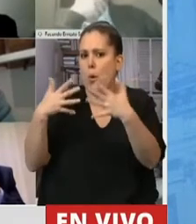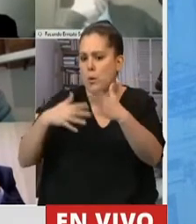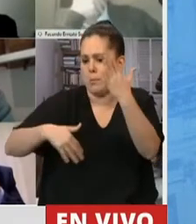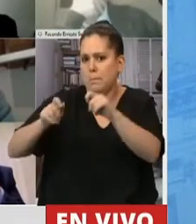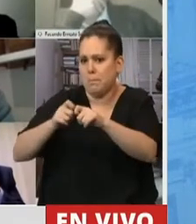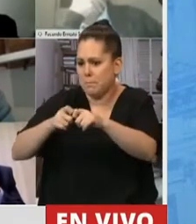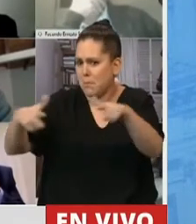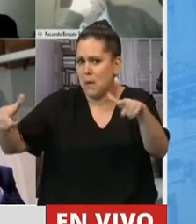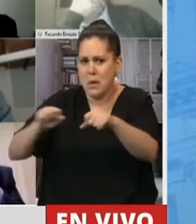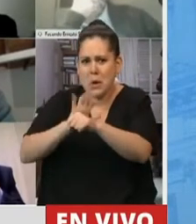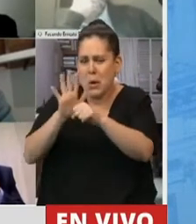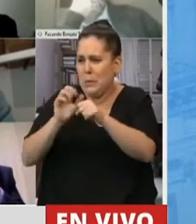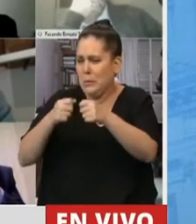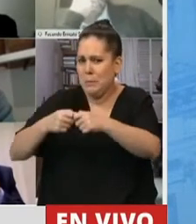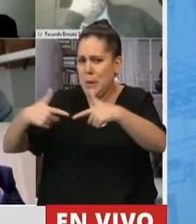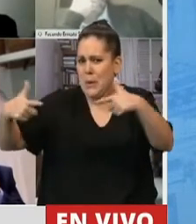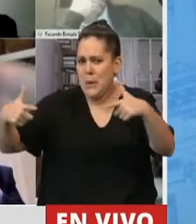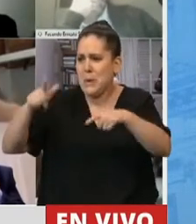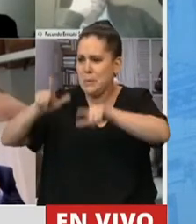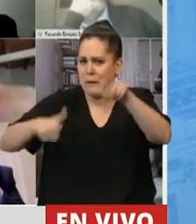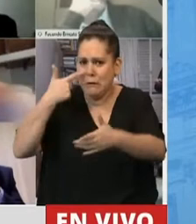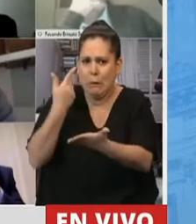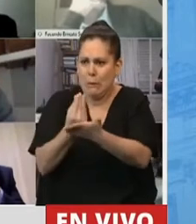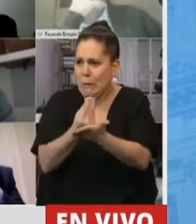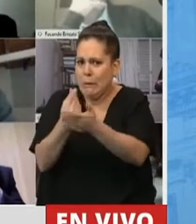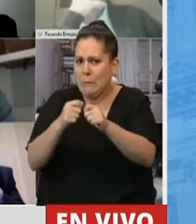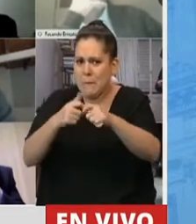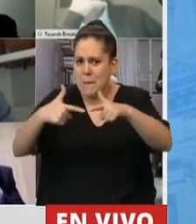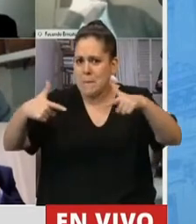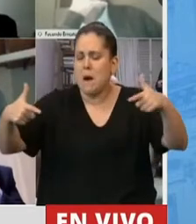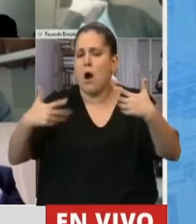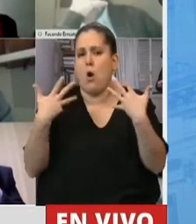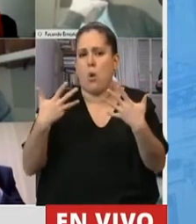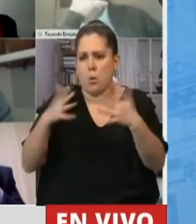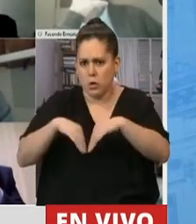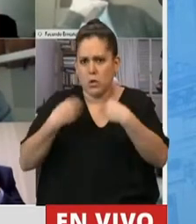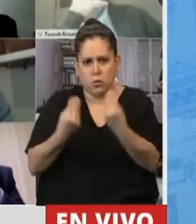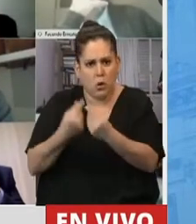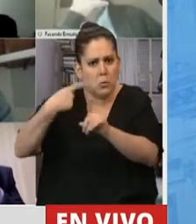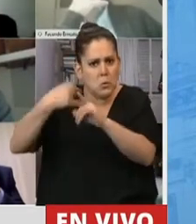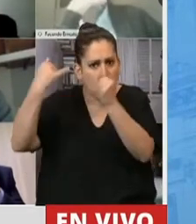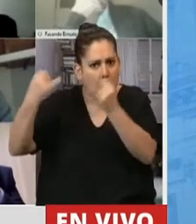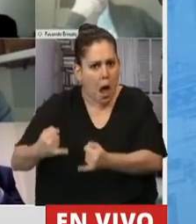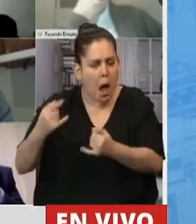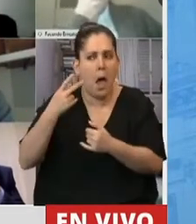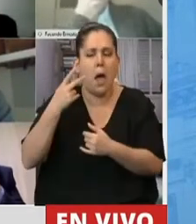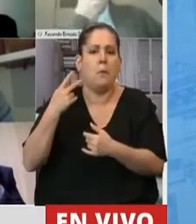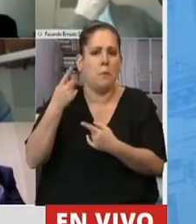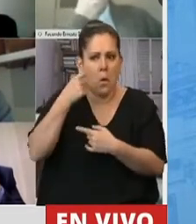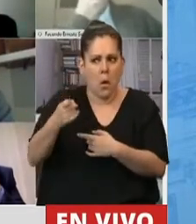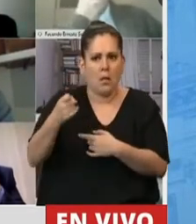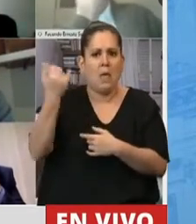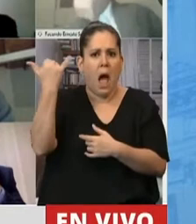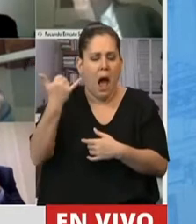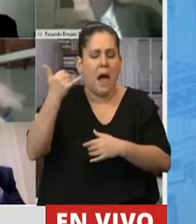hay mayor densidad poblacional. Esto es sentido común. Y de hecho vemos resultados tangibles, vemos que hay más prestaciones,